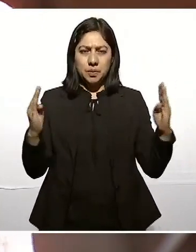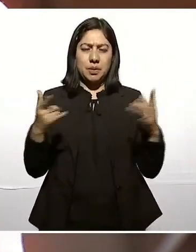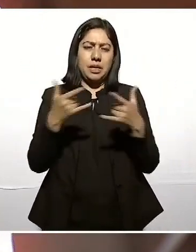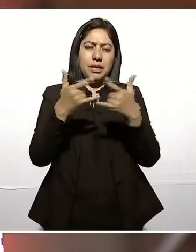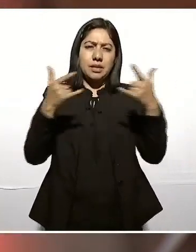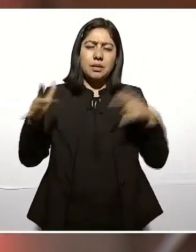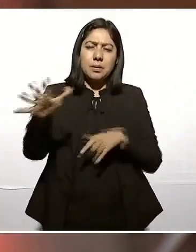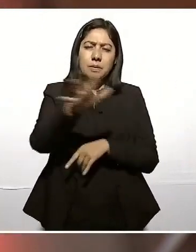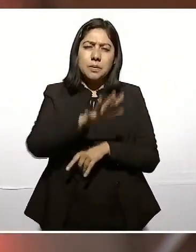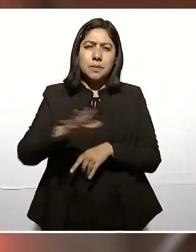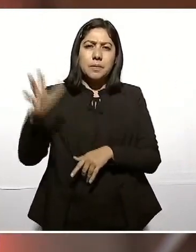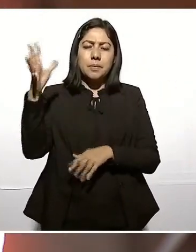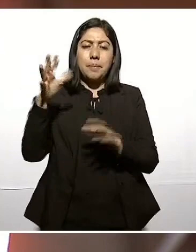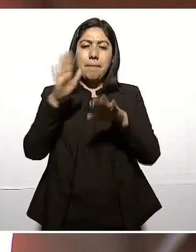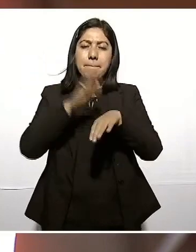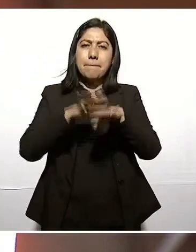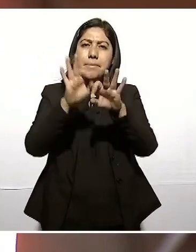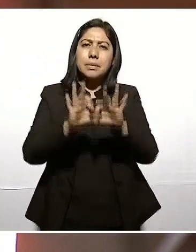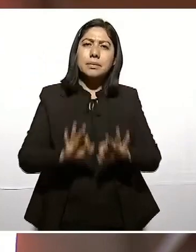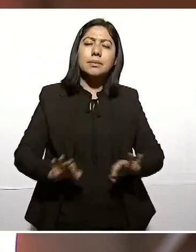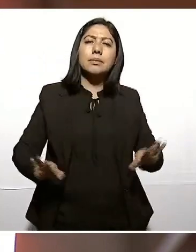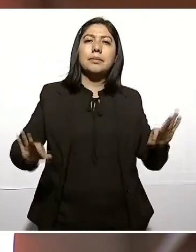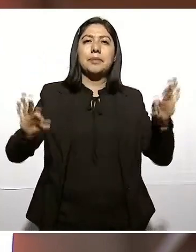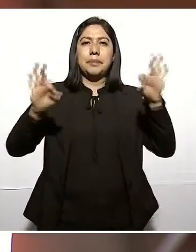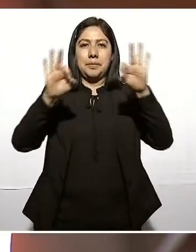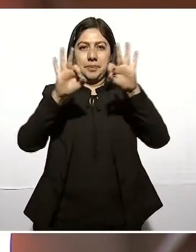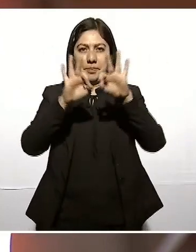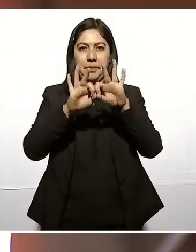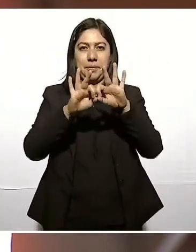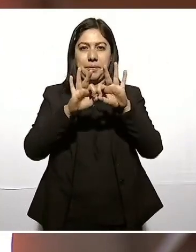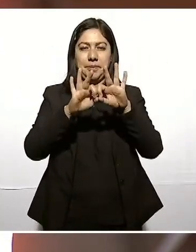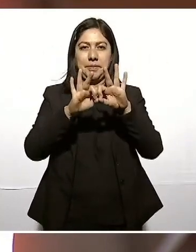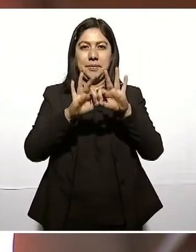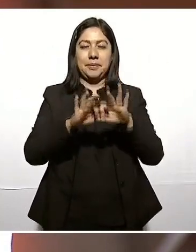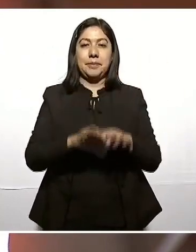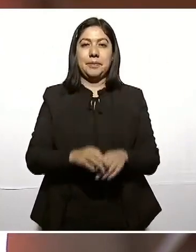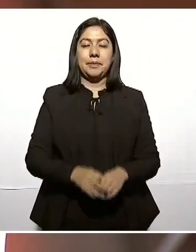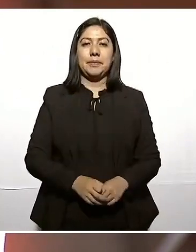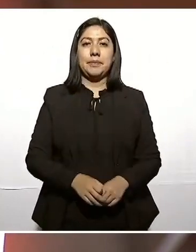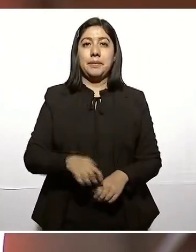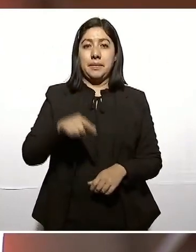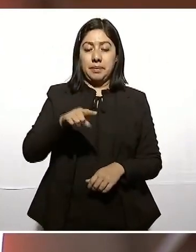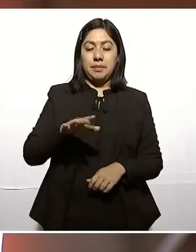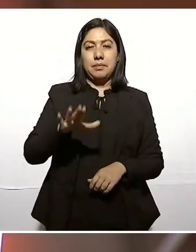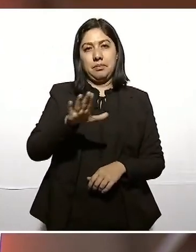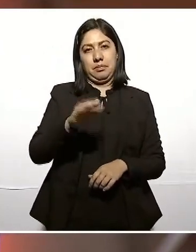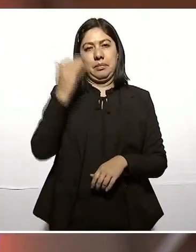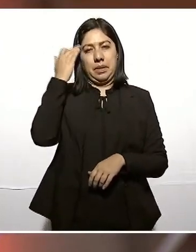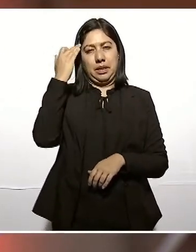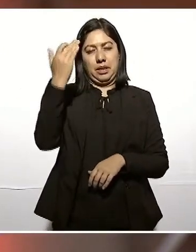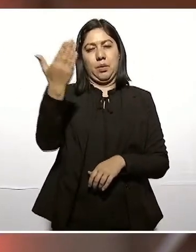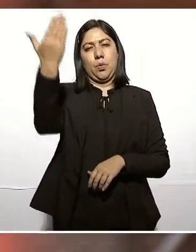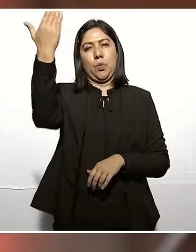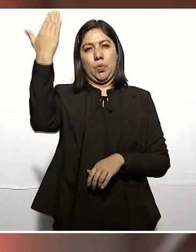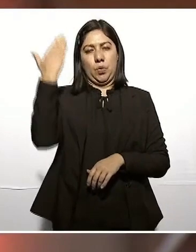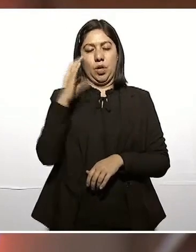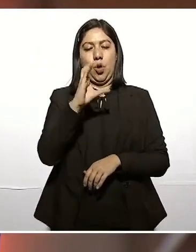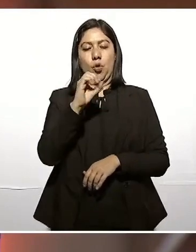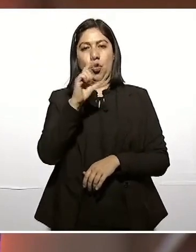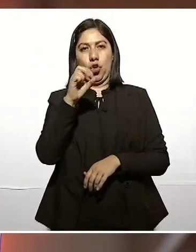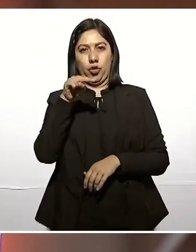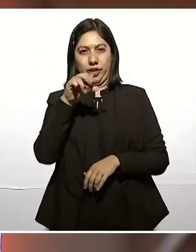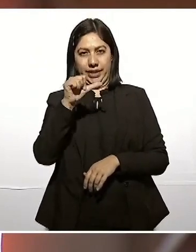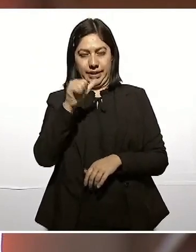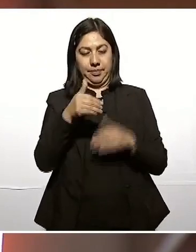importante de la colonia hasta